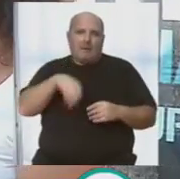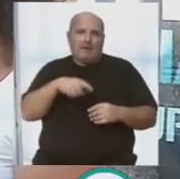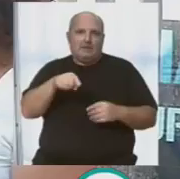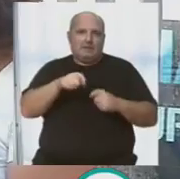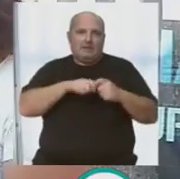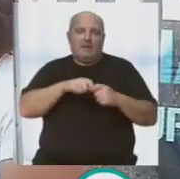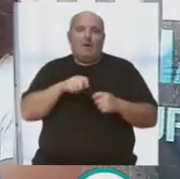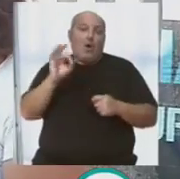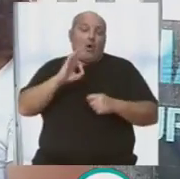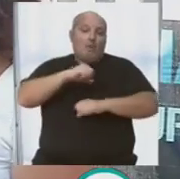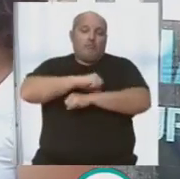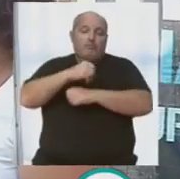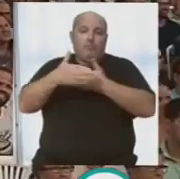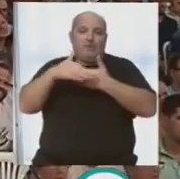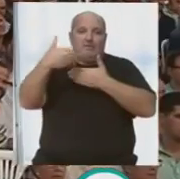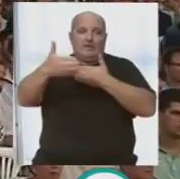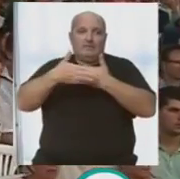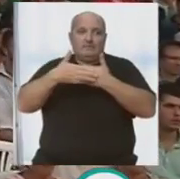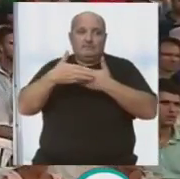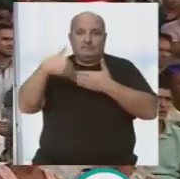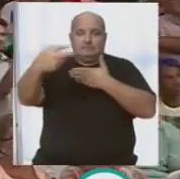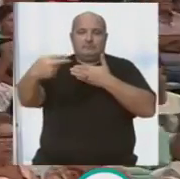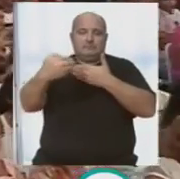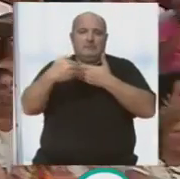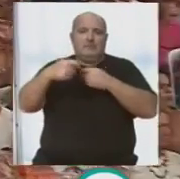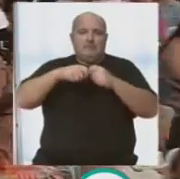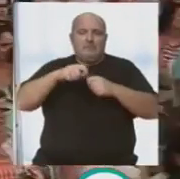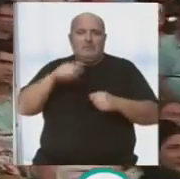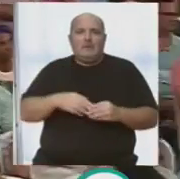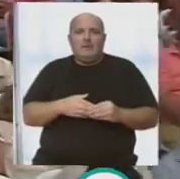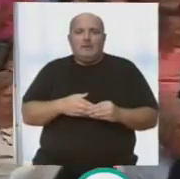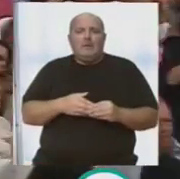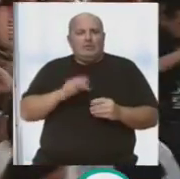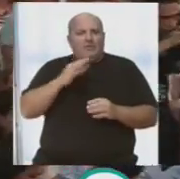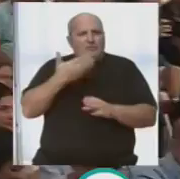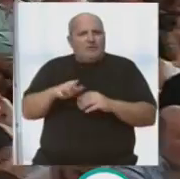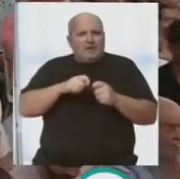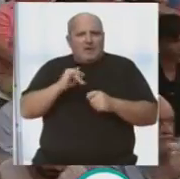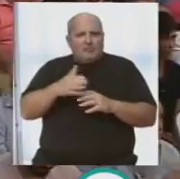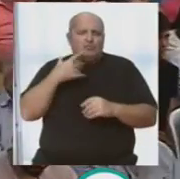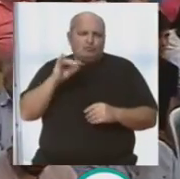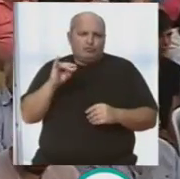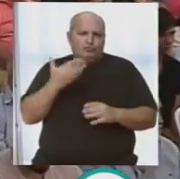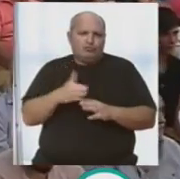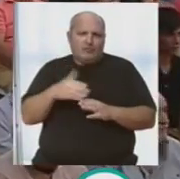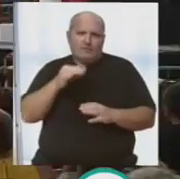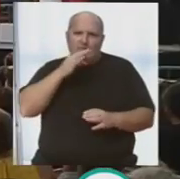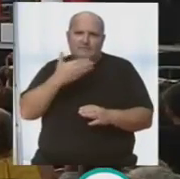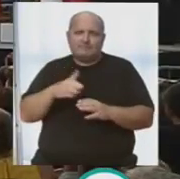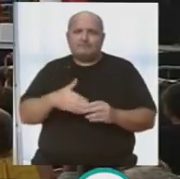través de Ticentrada, también digamos de lo que es Internet. Todavía quedan entradas, ¿no, Miguel? Es más, de todas formas,